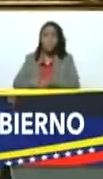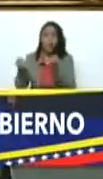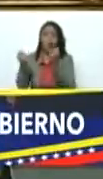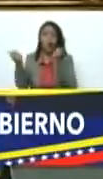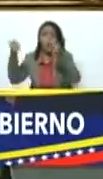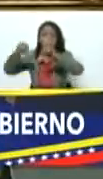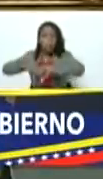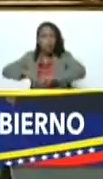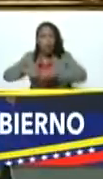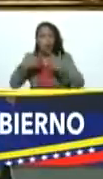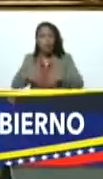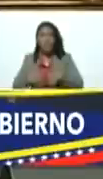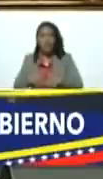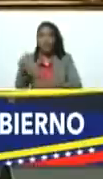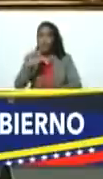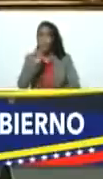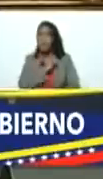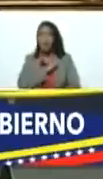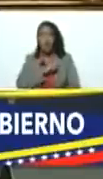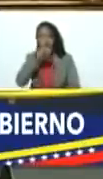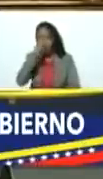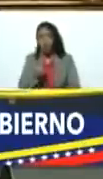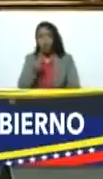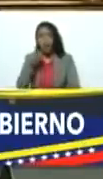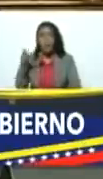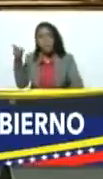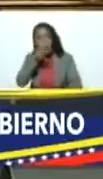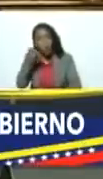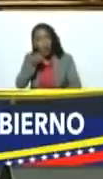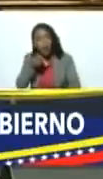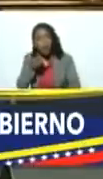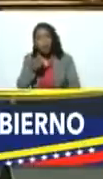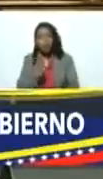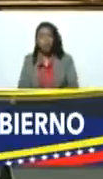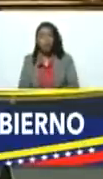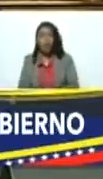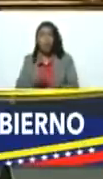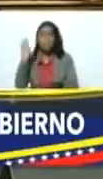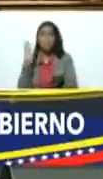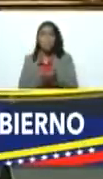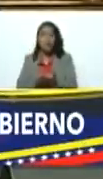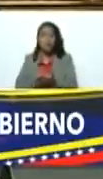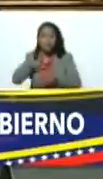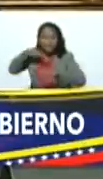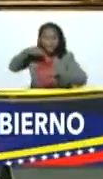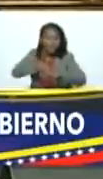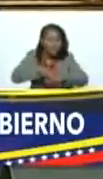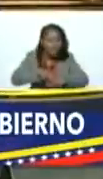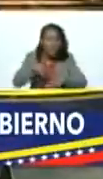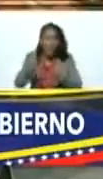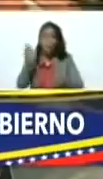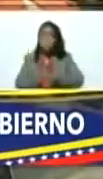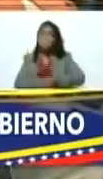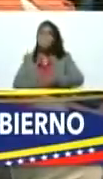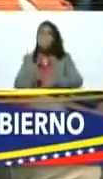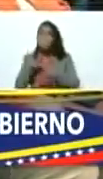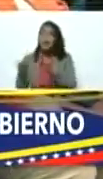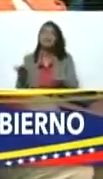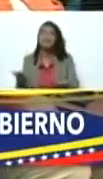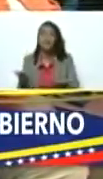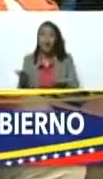empresa no le tengamos miedo a reconocer al contrario busquemos poner el dedo en la llaga removerlo